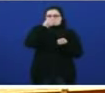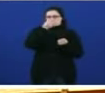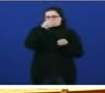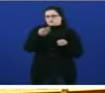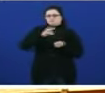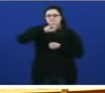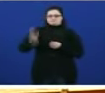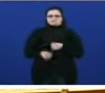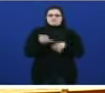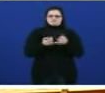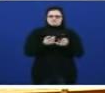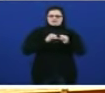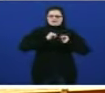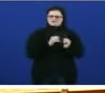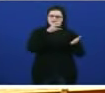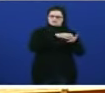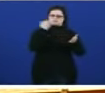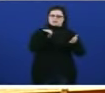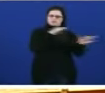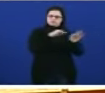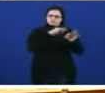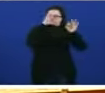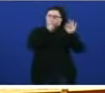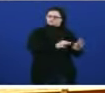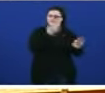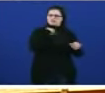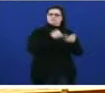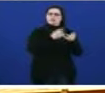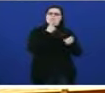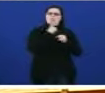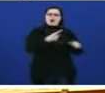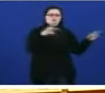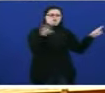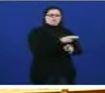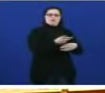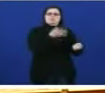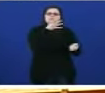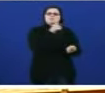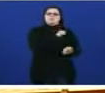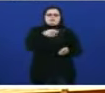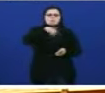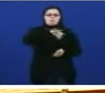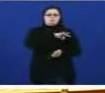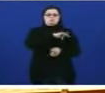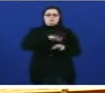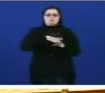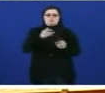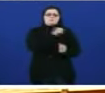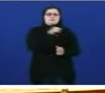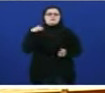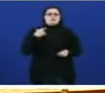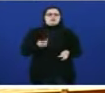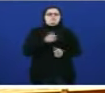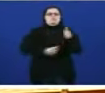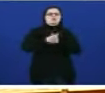que levan un ano pechadas. Por qué? Porque están esperando vostedes a privatizalas. Calé a súa prioridade, señor